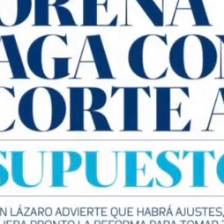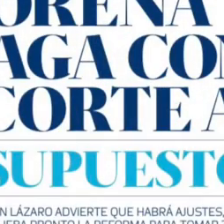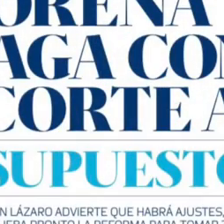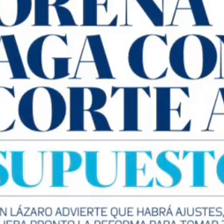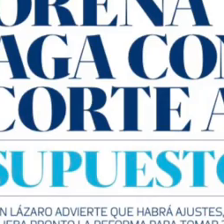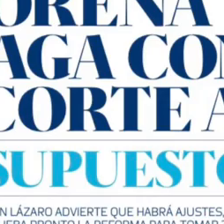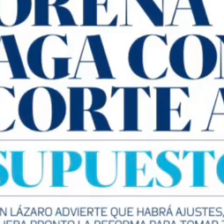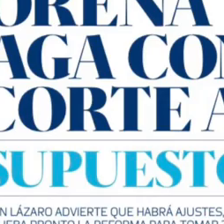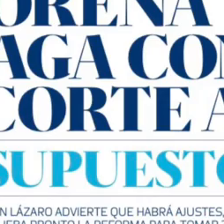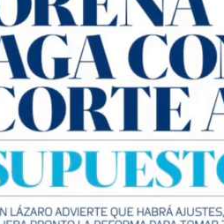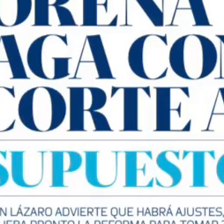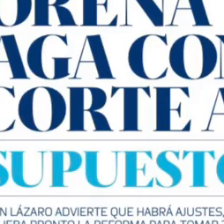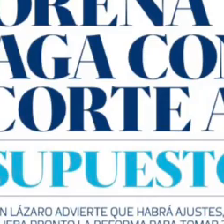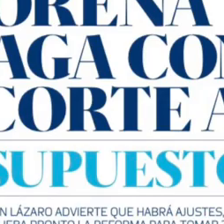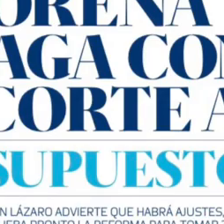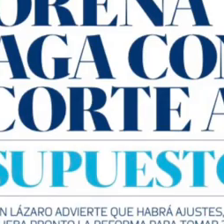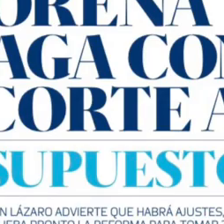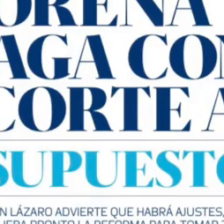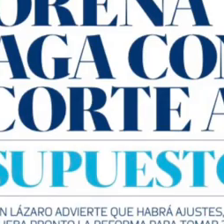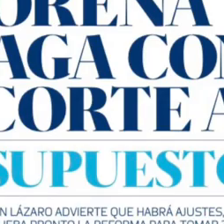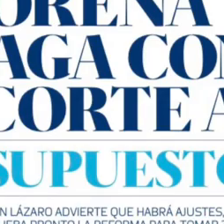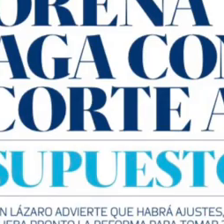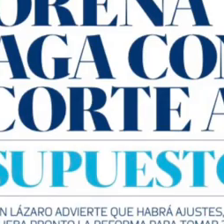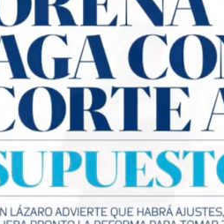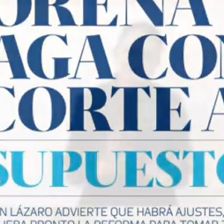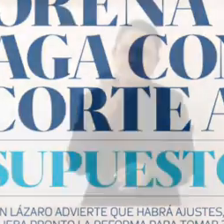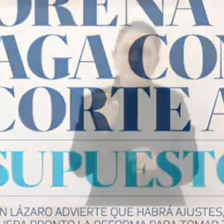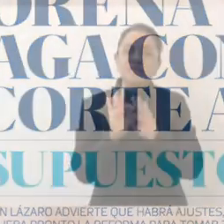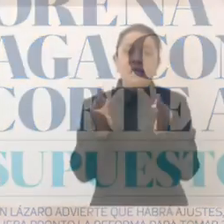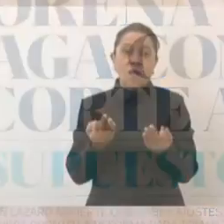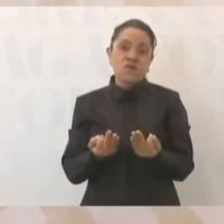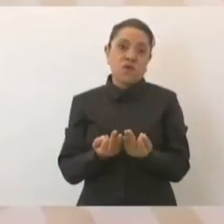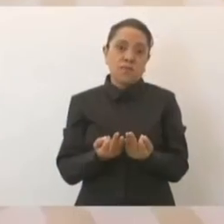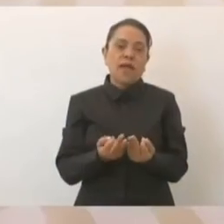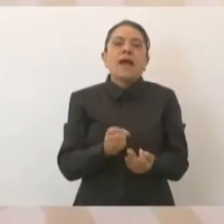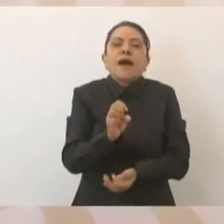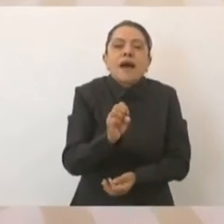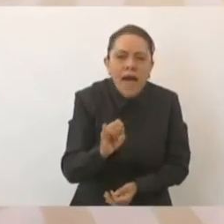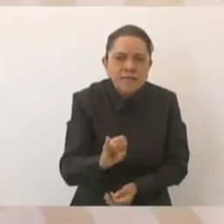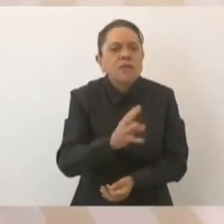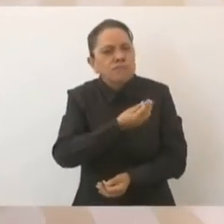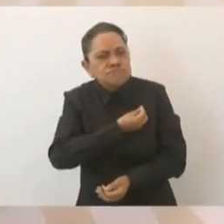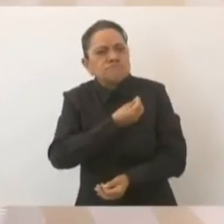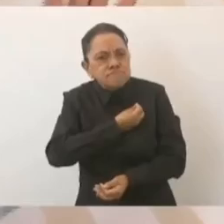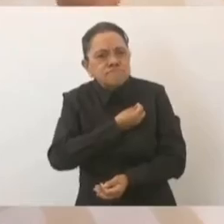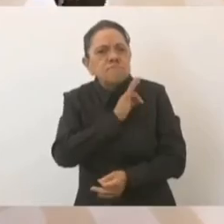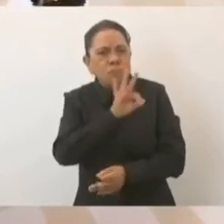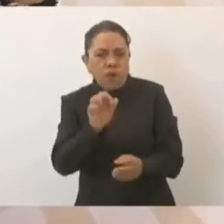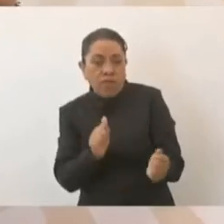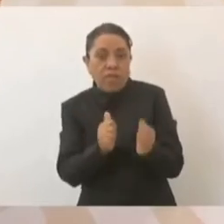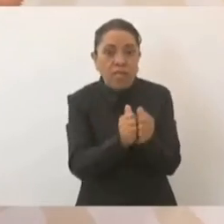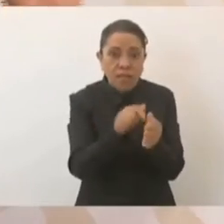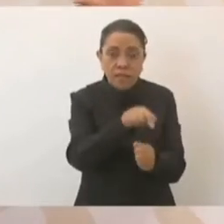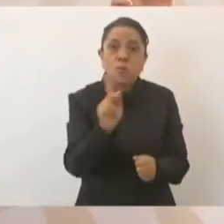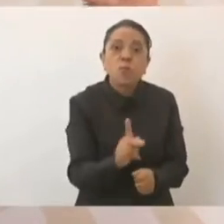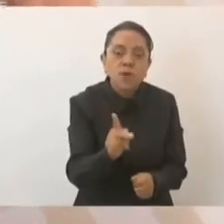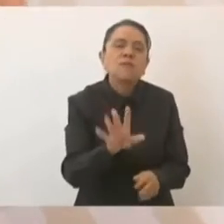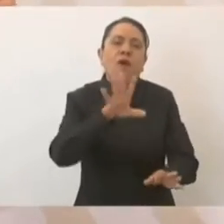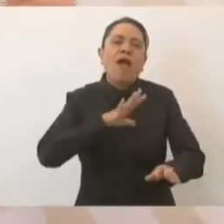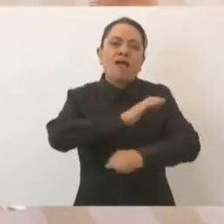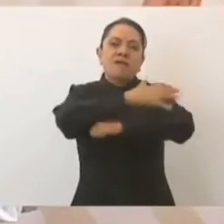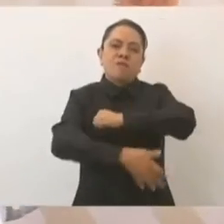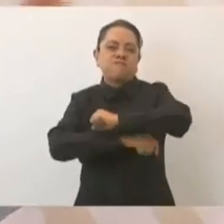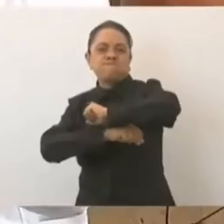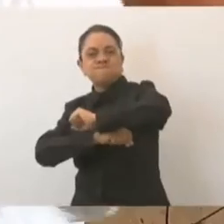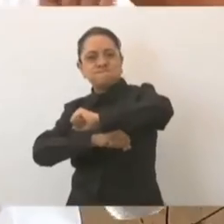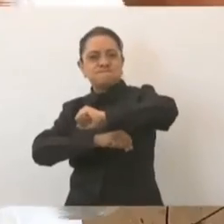separarnos del pueblo. Esa es la fórmula, y así se resiste. Si se está con el pueblo, se tiene un escudo protector.